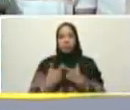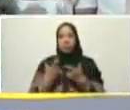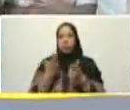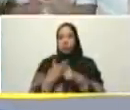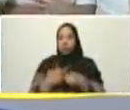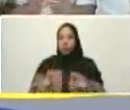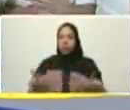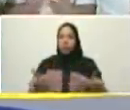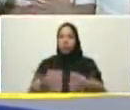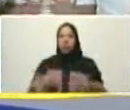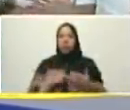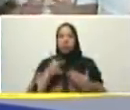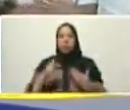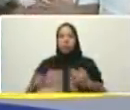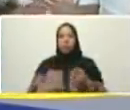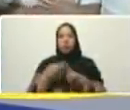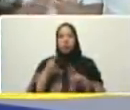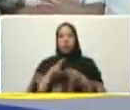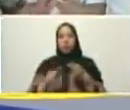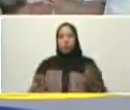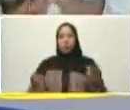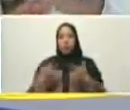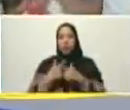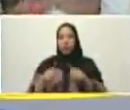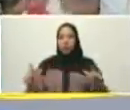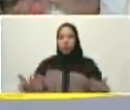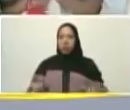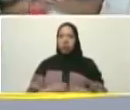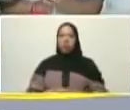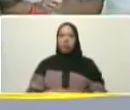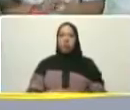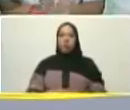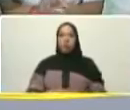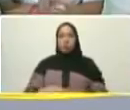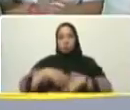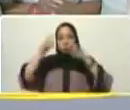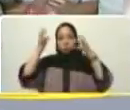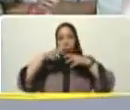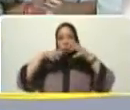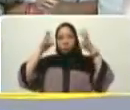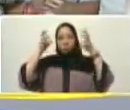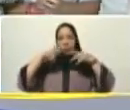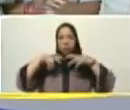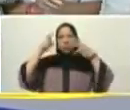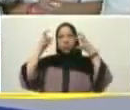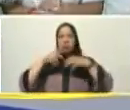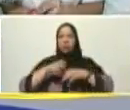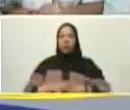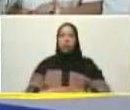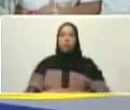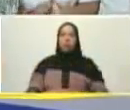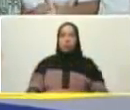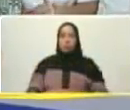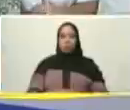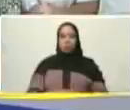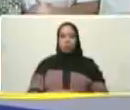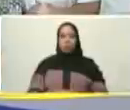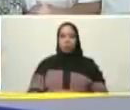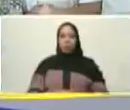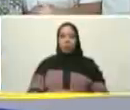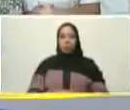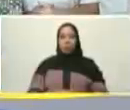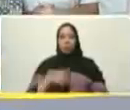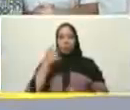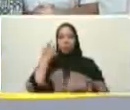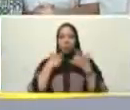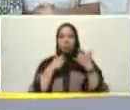en paz e independiente llueva truene o relampague chille